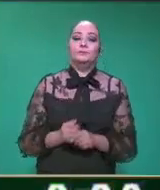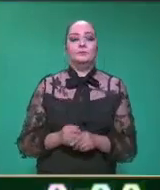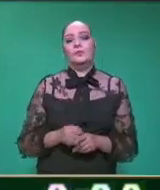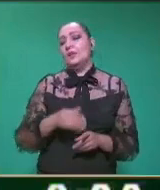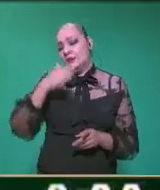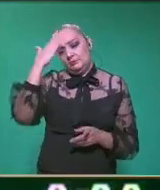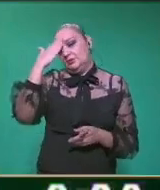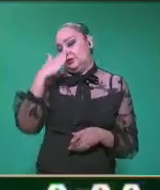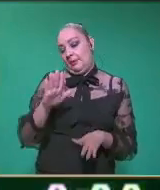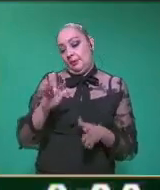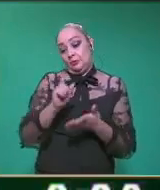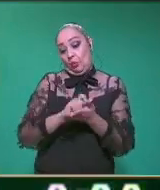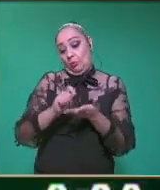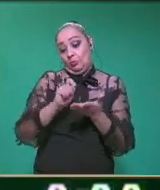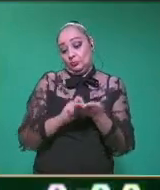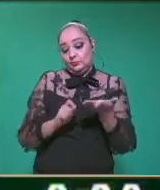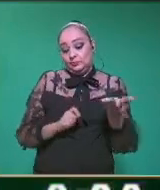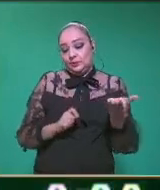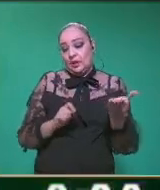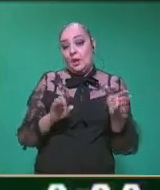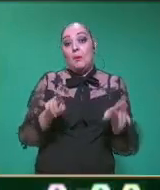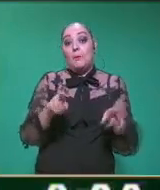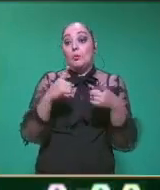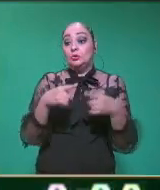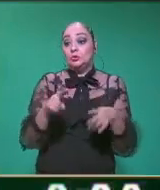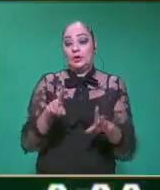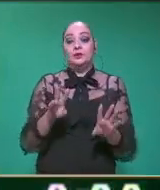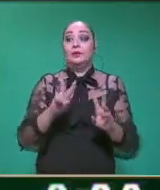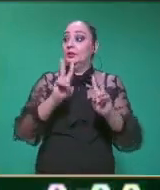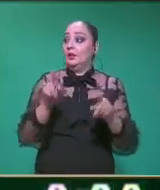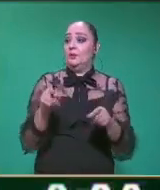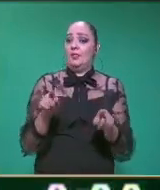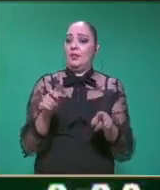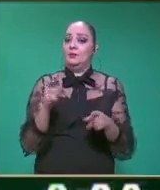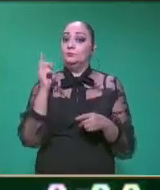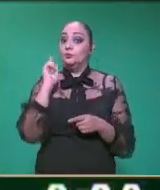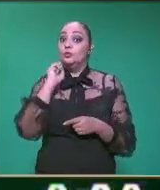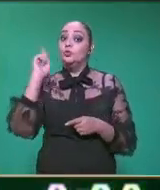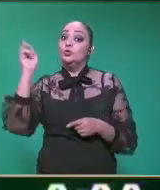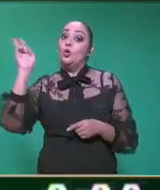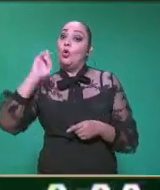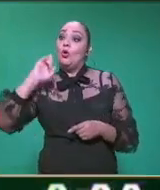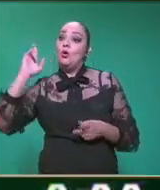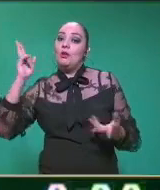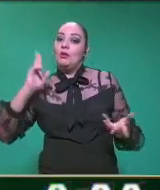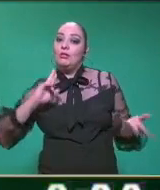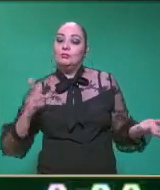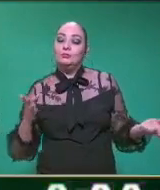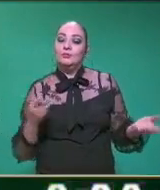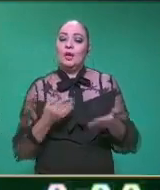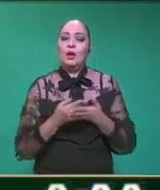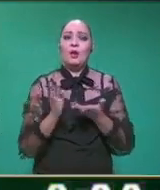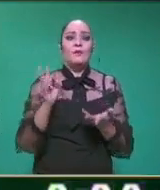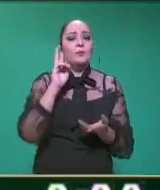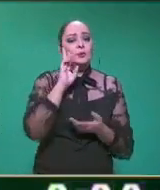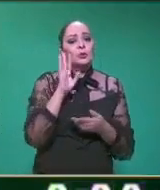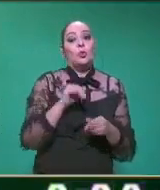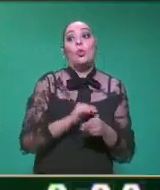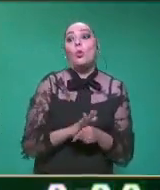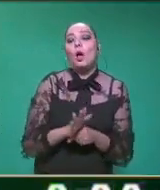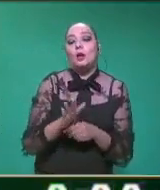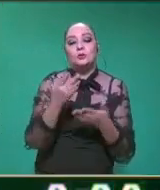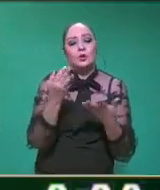composición habla de música, la música es sonido. Vamos a irnos rápidamente como contenido de la clase. ¿Cuáles son las